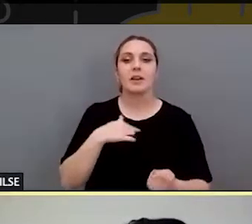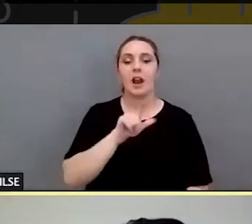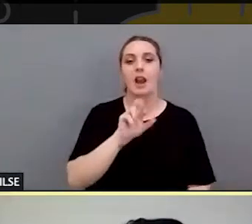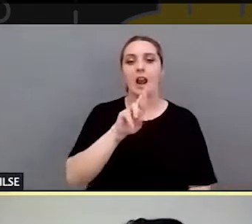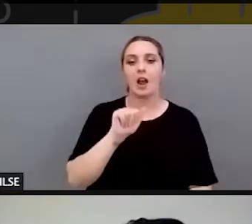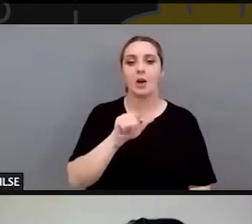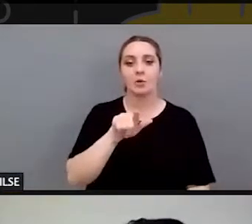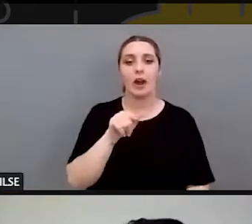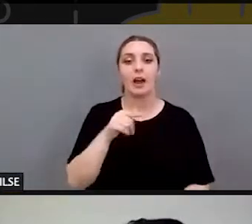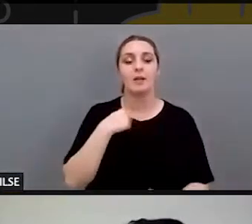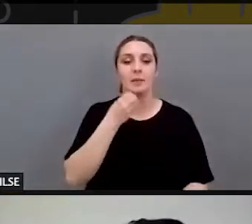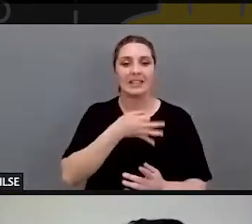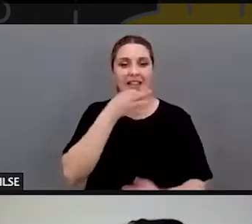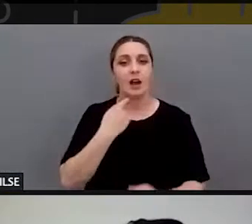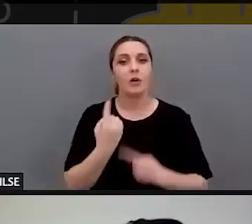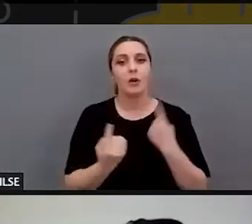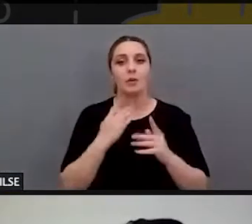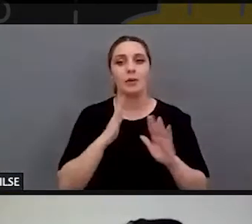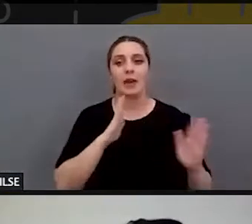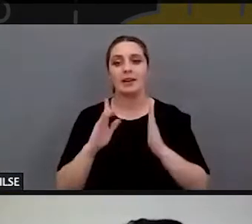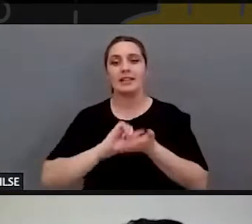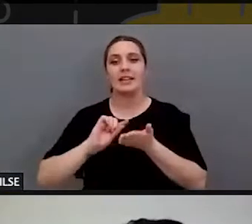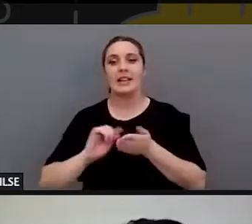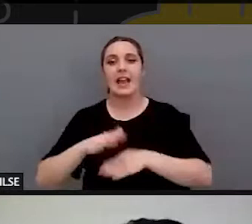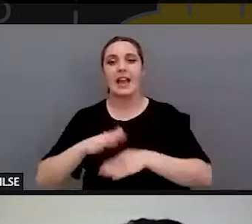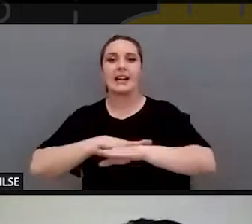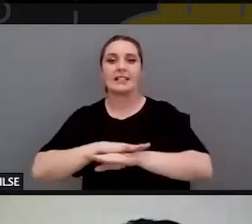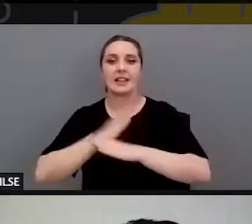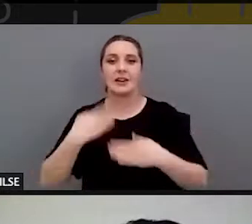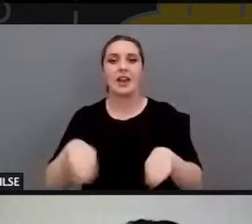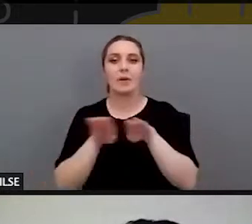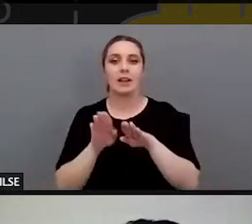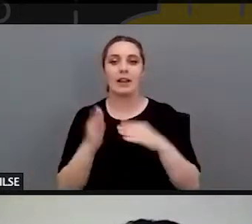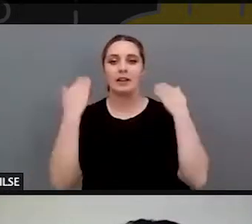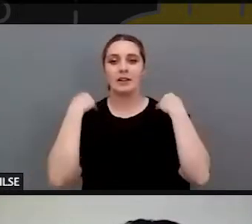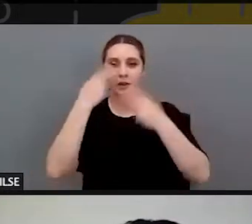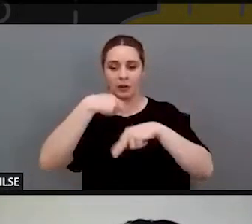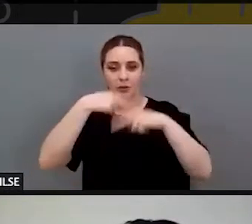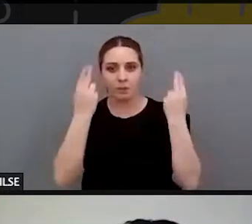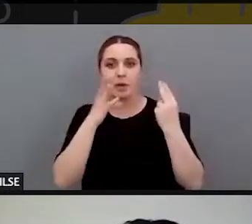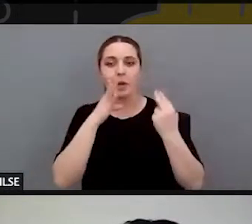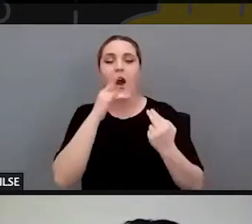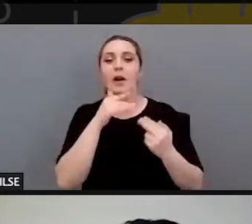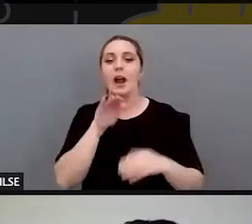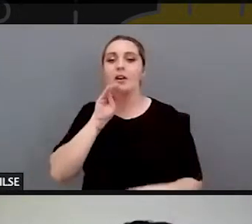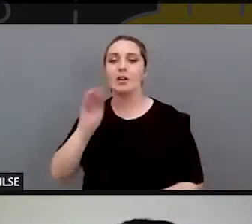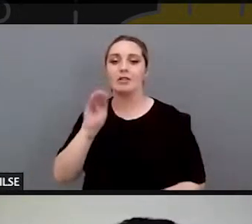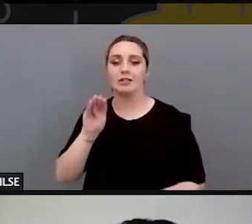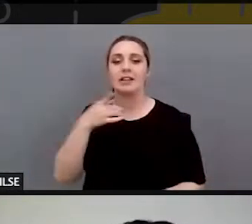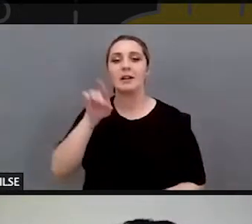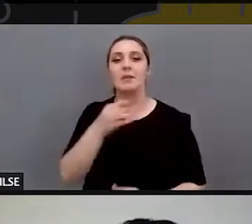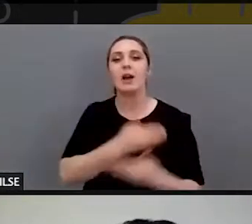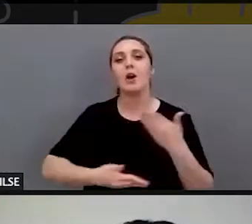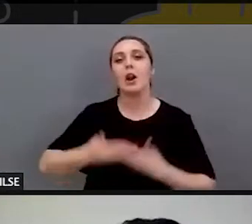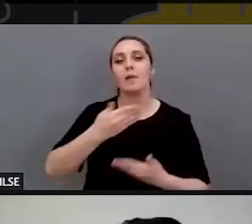la conocerán, algunos la conocemos desde su tapa de la Secretaría de Estado de Igualdad en su cargo público, ahora es consultora. Colabora también con la